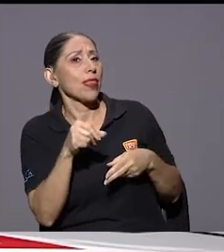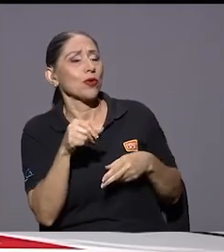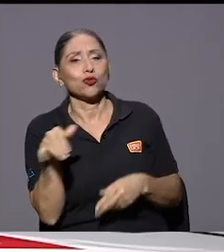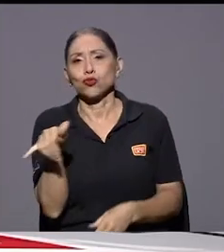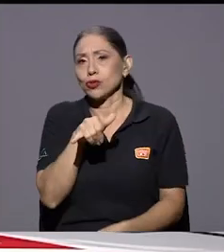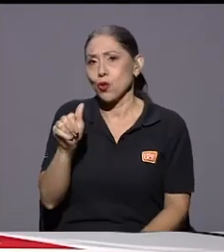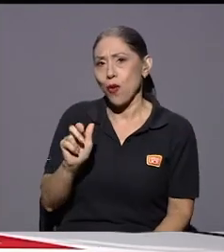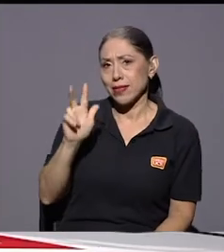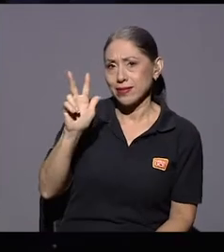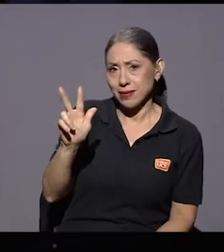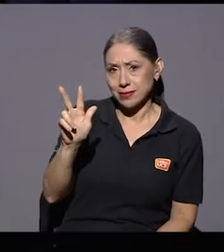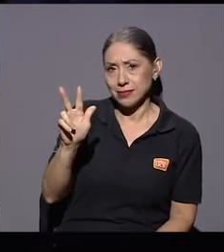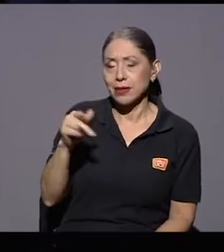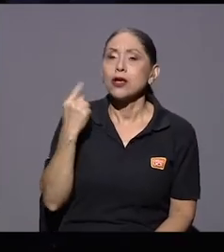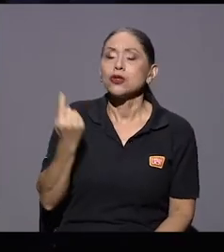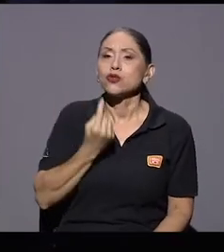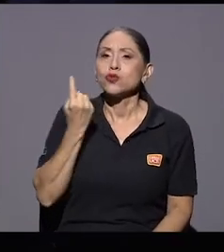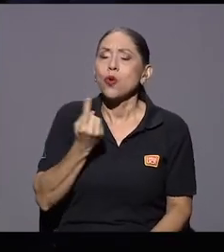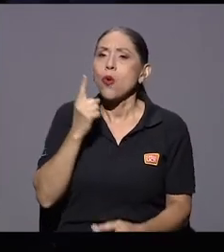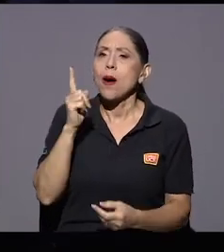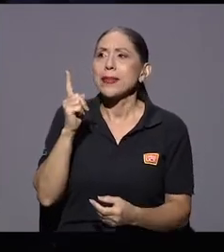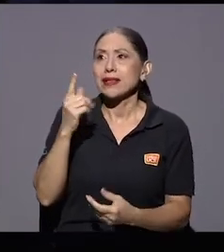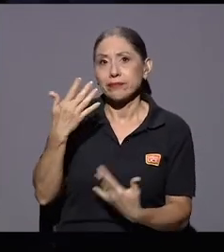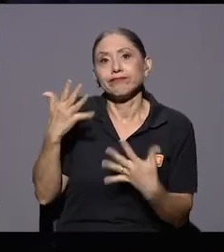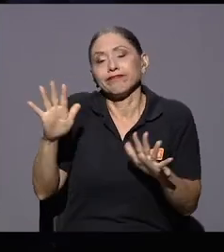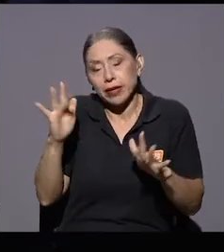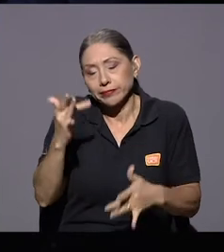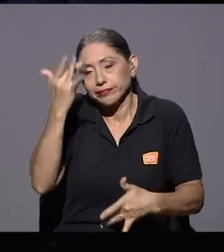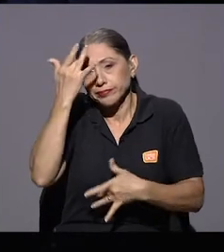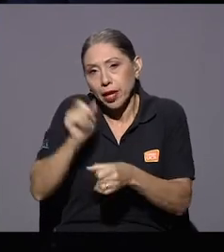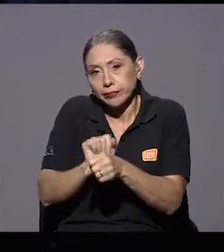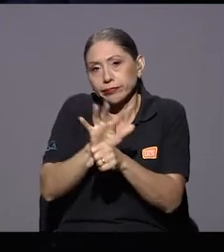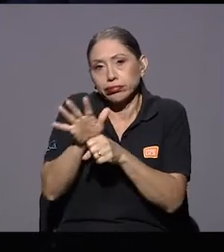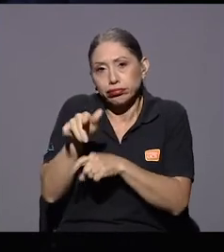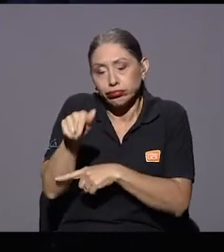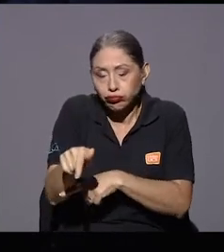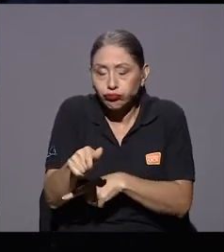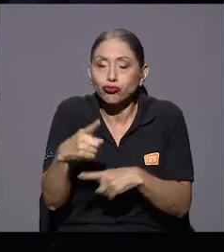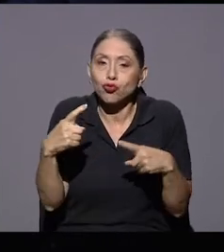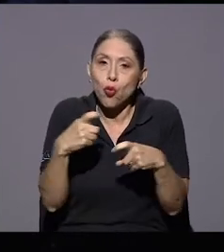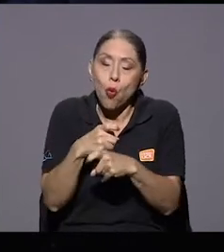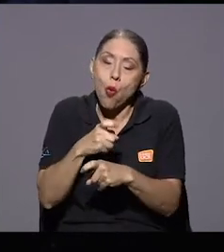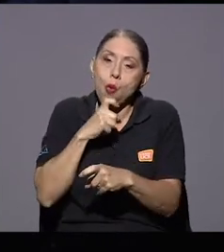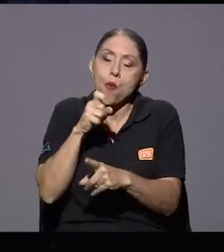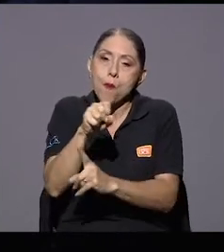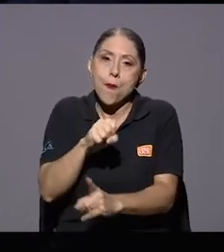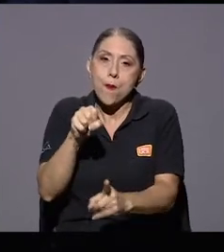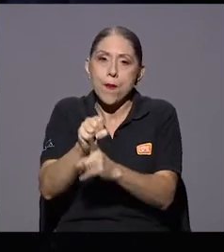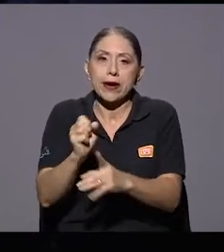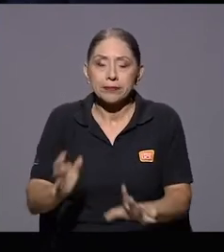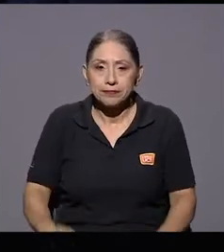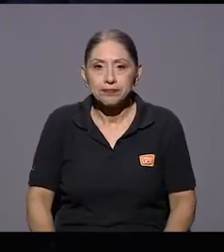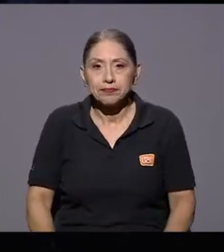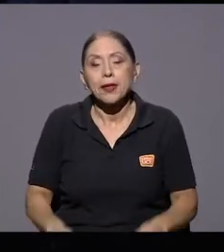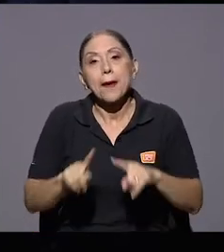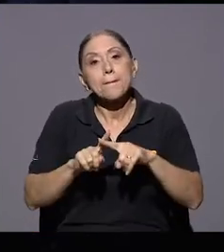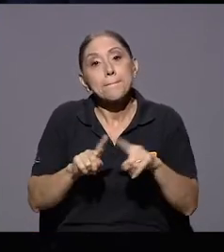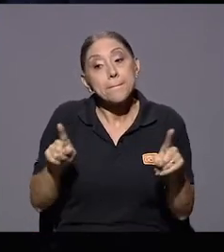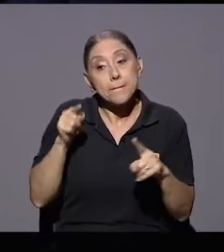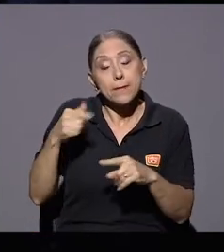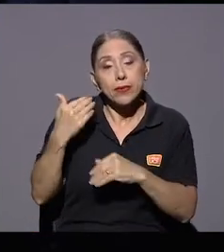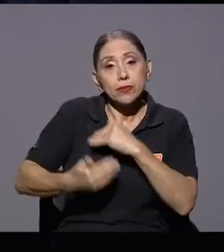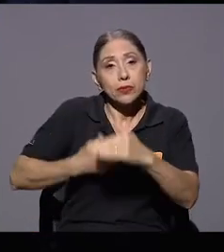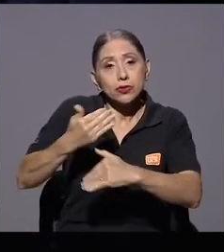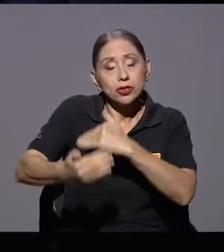tres solo que hubo un proceso digamos de bueno la pandemia obviamente fue un tema un tema complicadísimo pero en